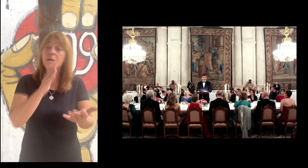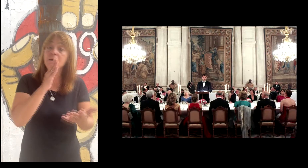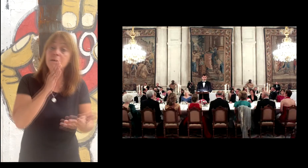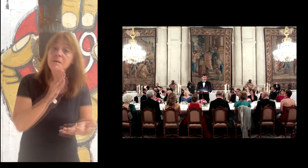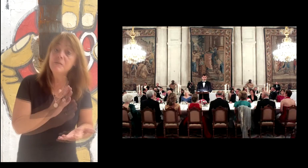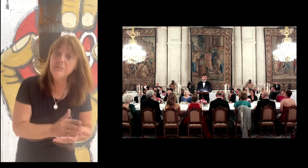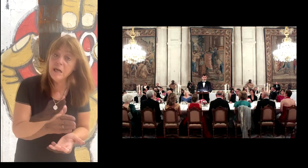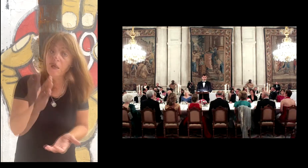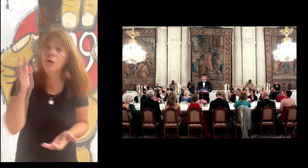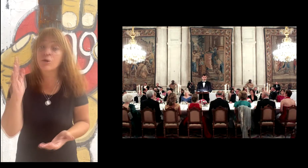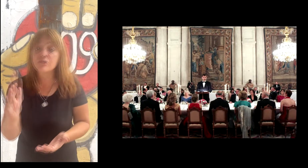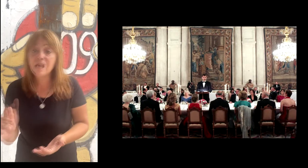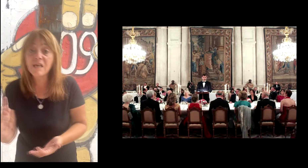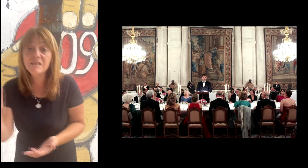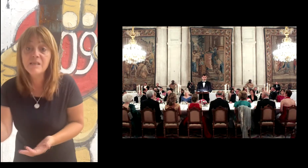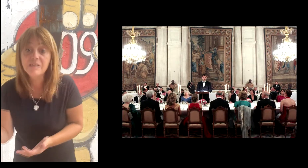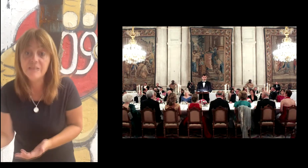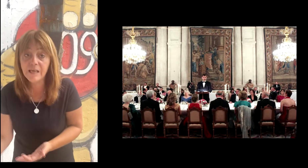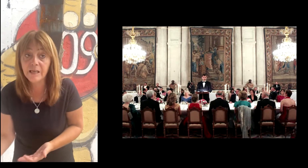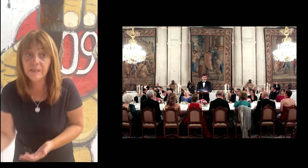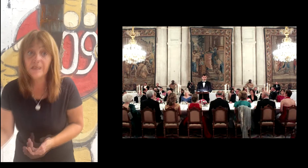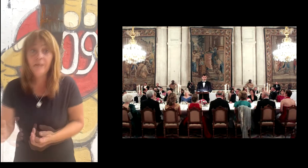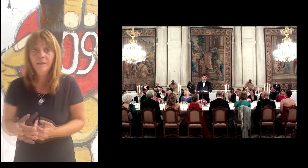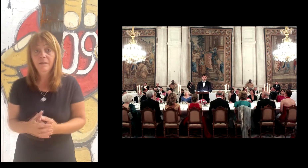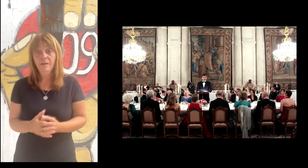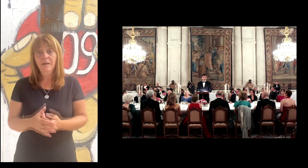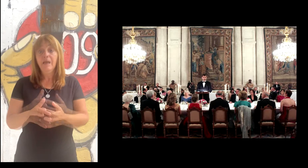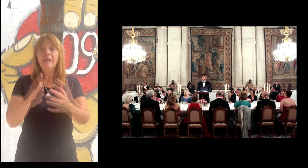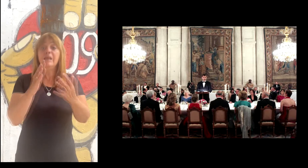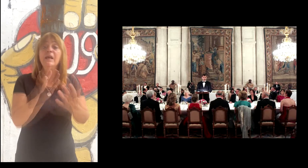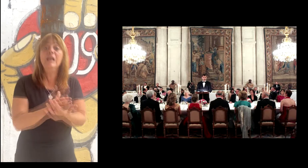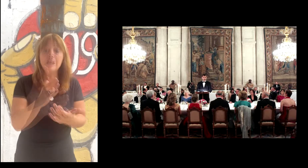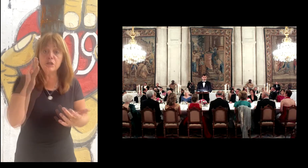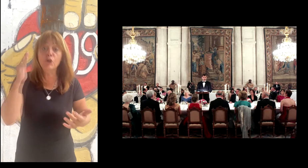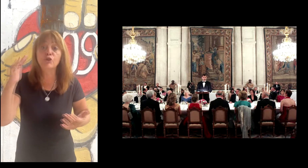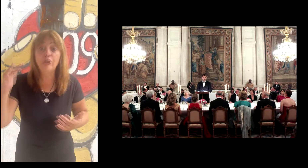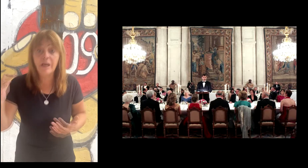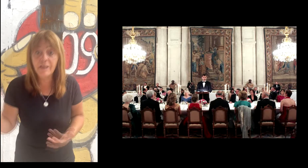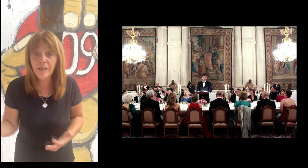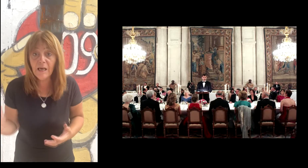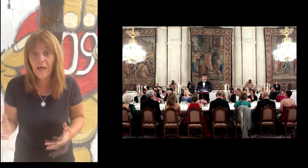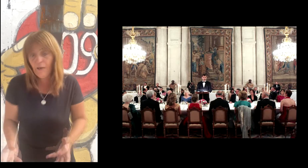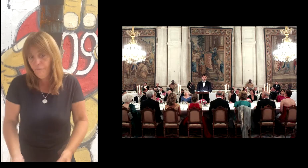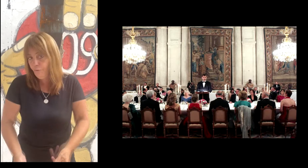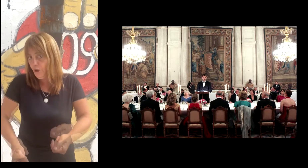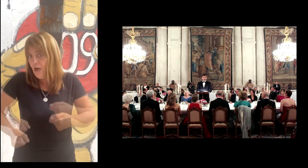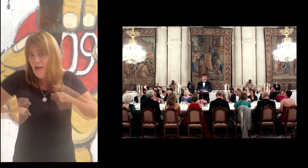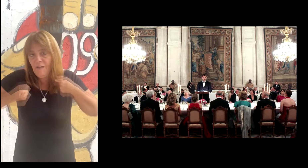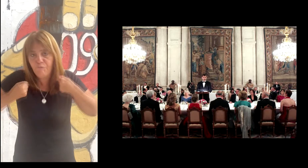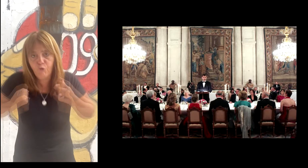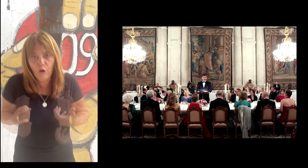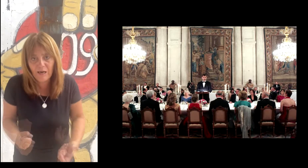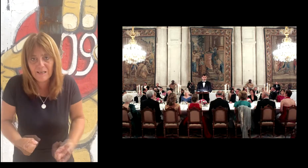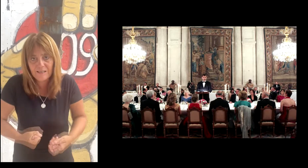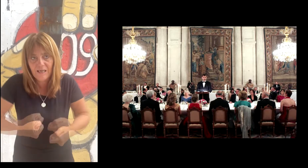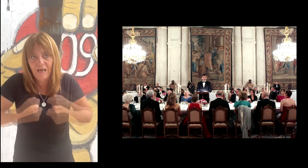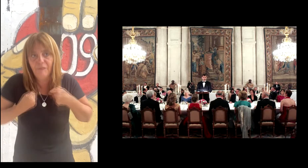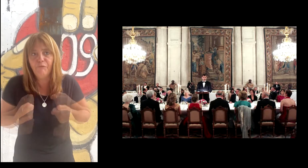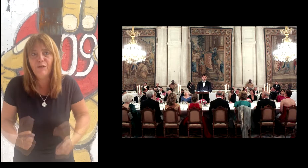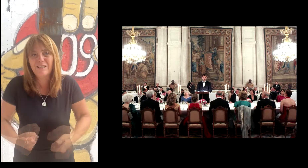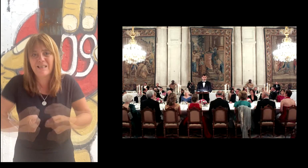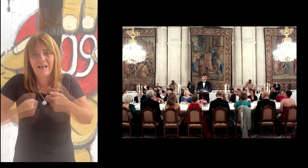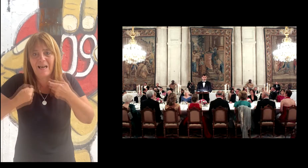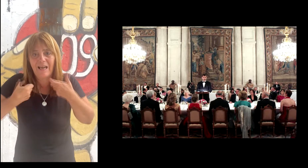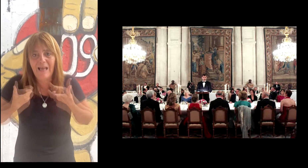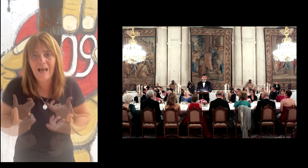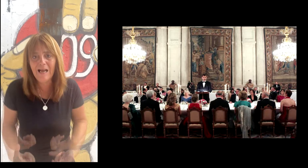Cuando el escándalo surgió y en todas las redes nos enteramos de esto, el ministro de Relaciones Exteriores dijo, no entiendo por qué